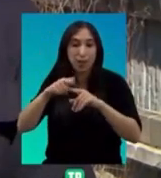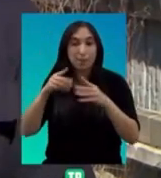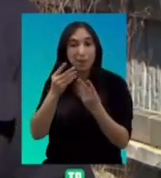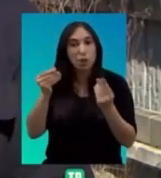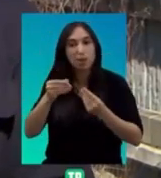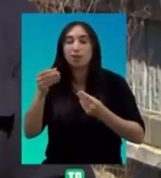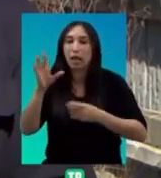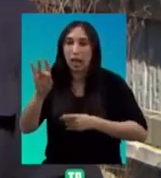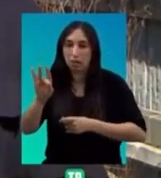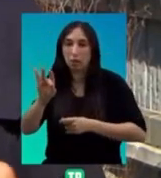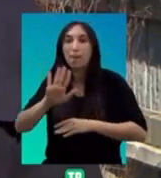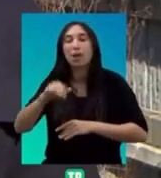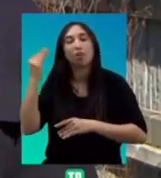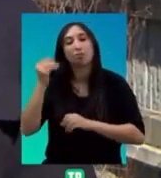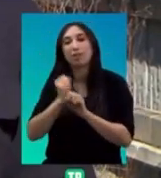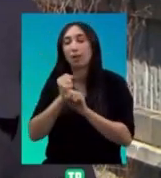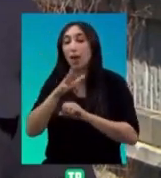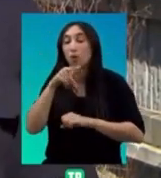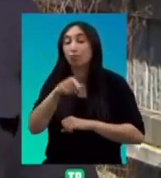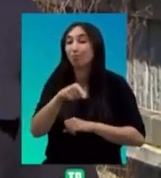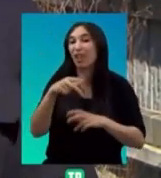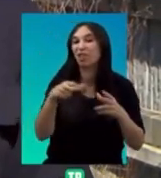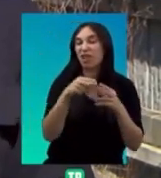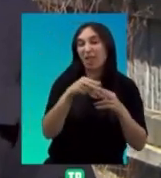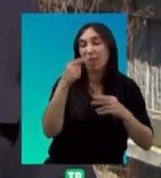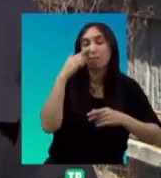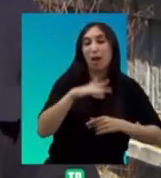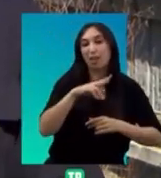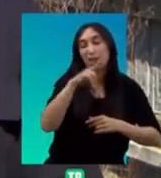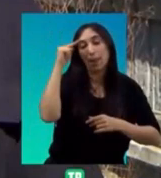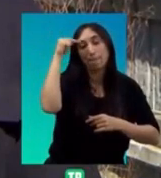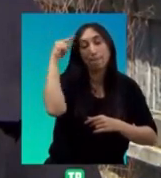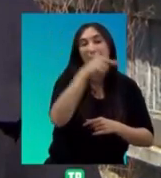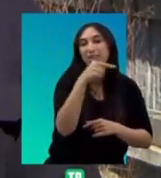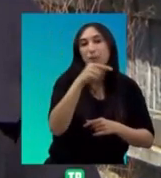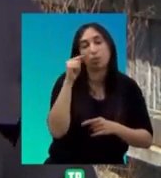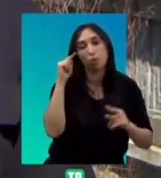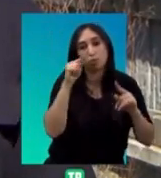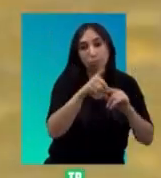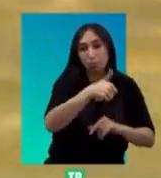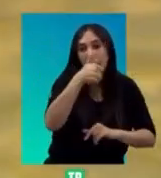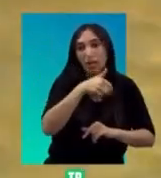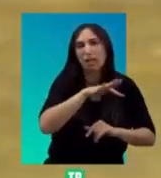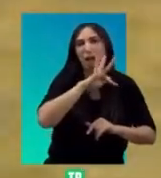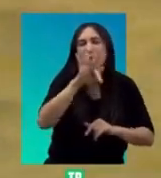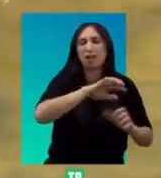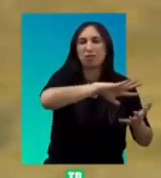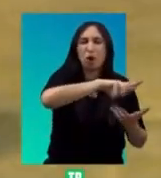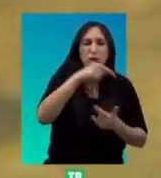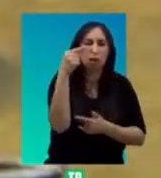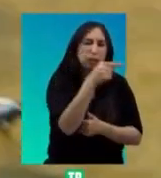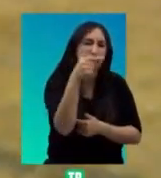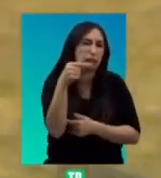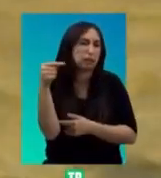optimismo ambiental requiere vencer... ...tanto la inercia social, que valora más el pesimismo... ...como el aluvión diario de malas noticias. Y para ello,